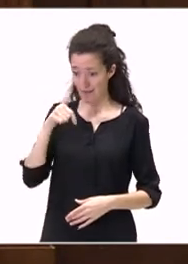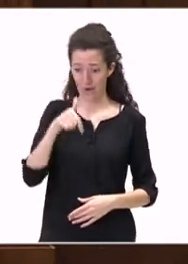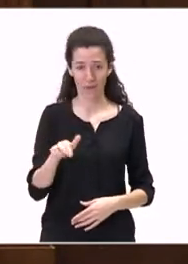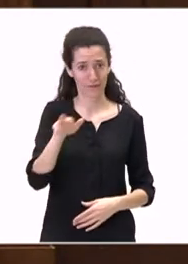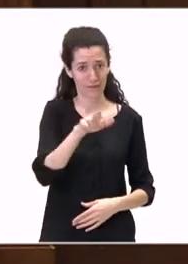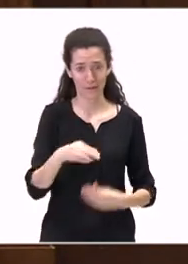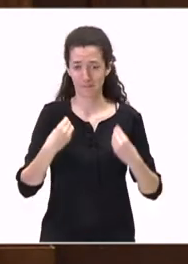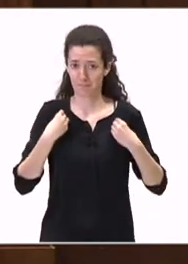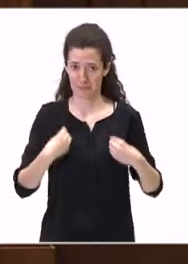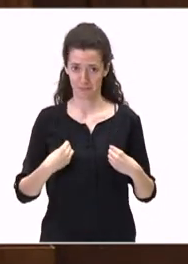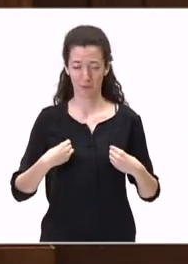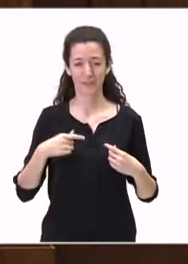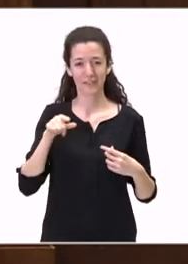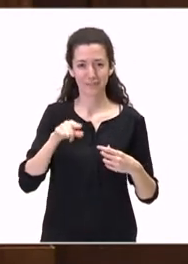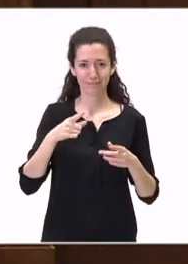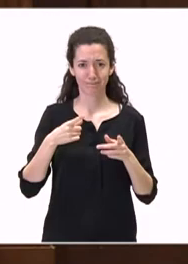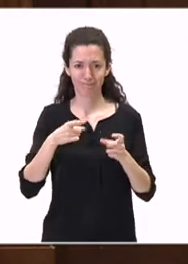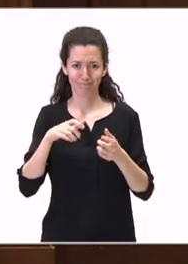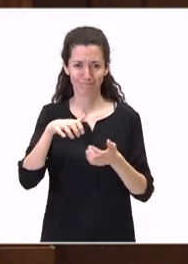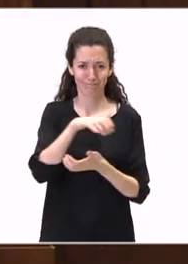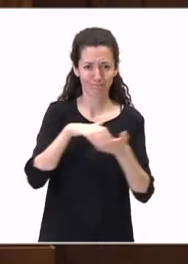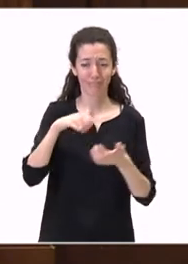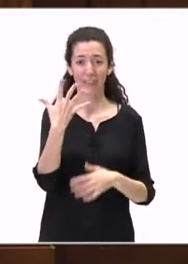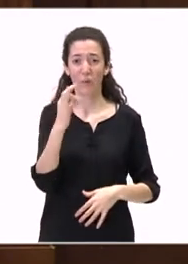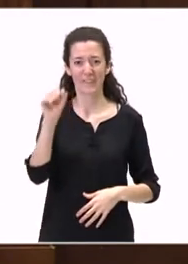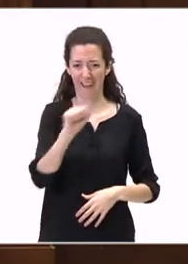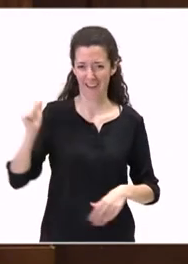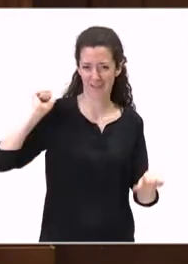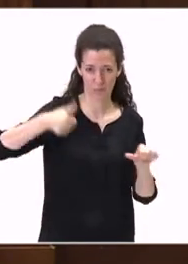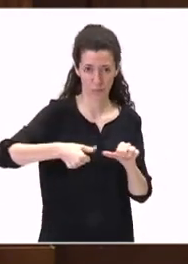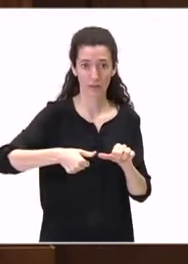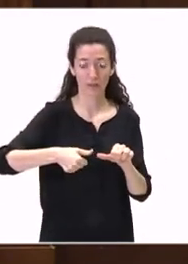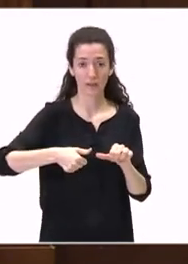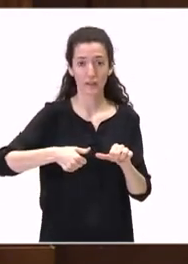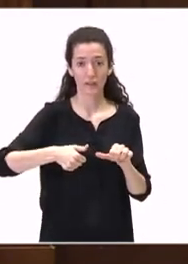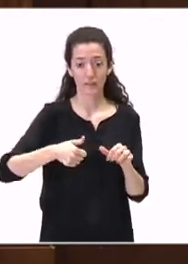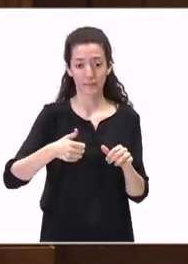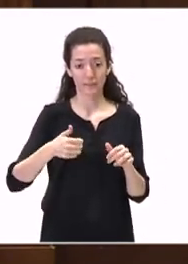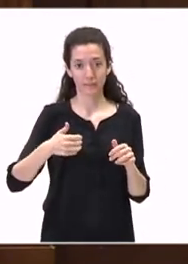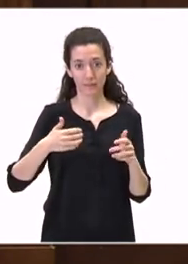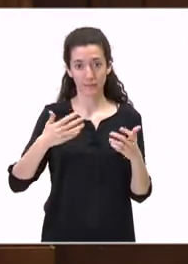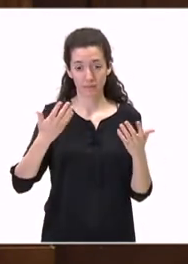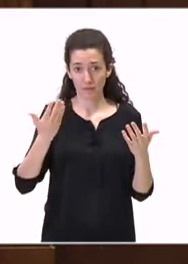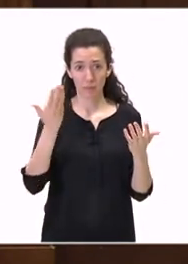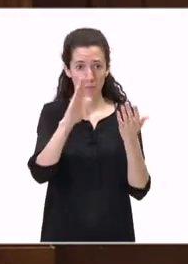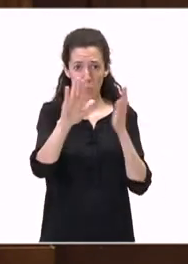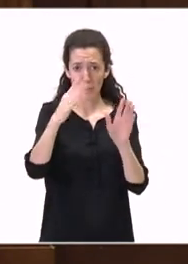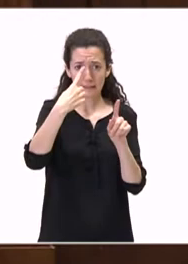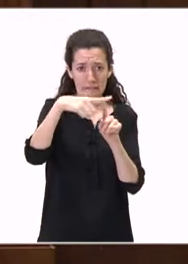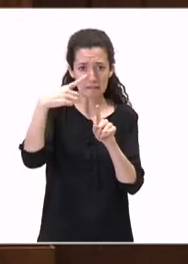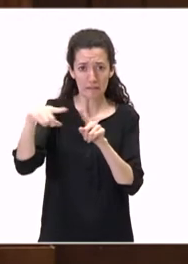un conflicto de casi 50 años, es que ninguna propuesta que se haga, incluida esa carta a día de hoy,